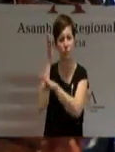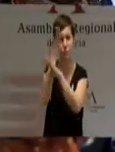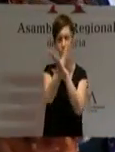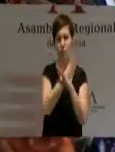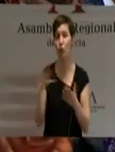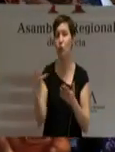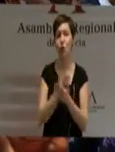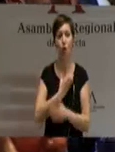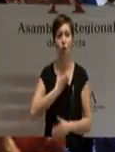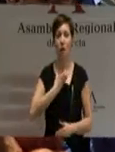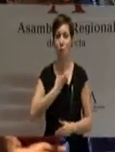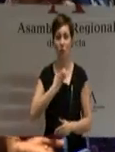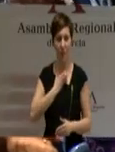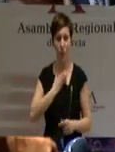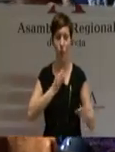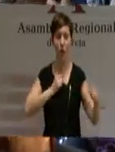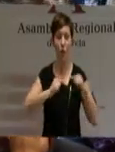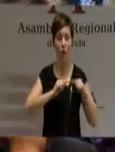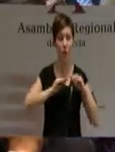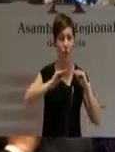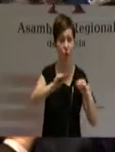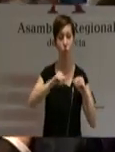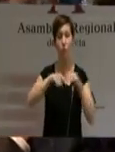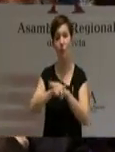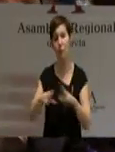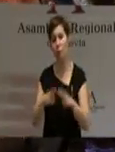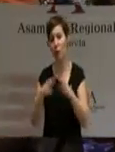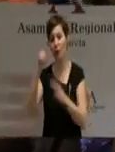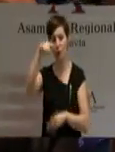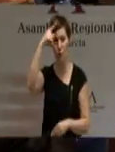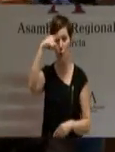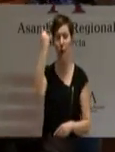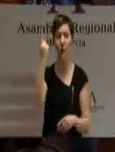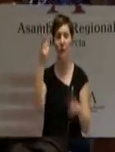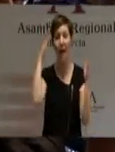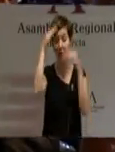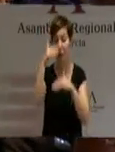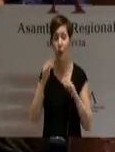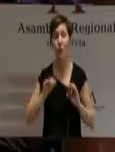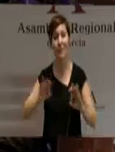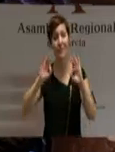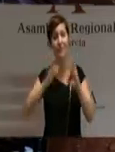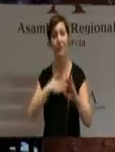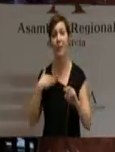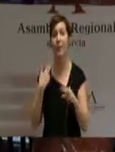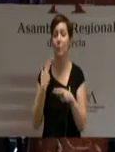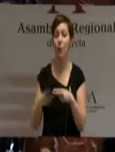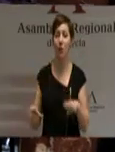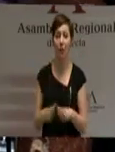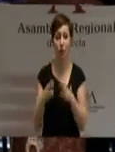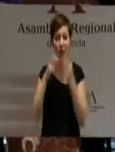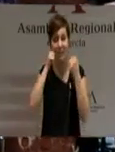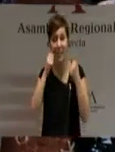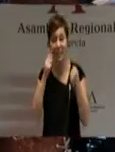poniéndome en contacto con sus autoridades y agentes sociales y culturales, con atención especial a las políticas sociales, sanitarias y